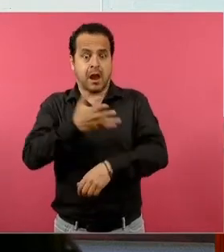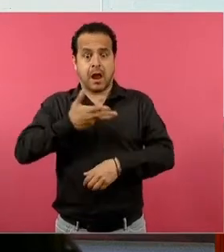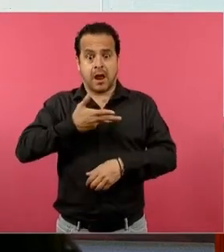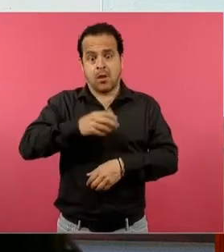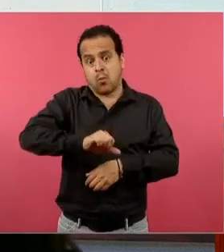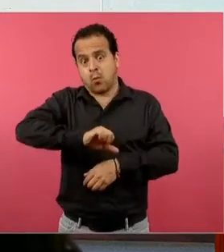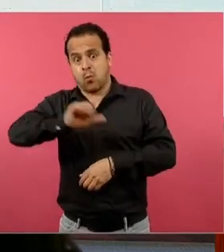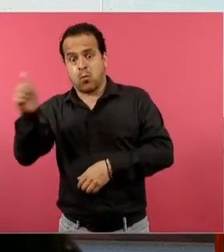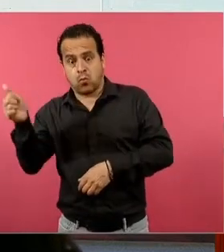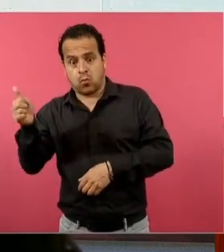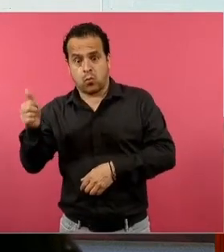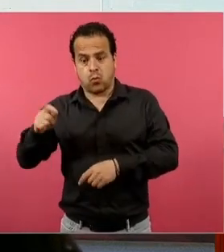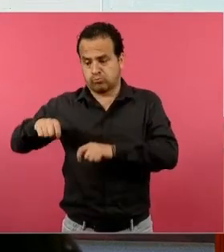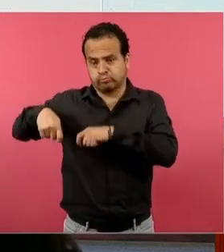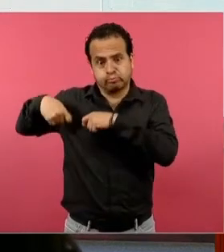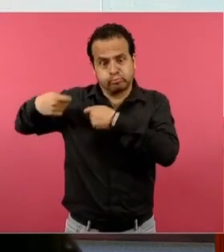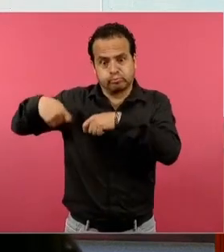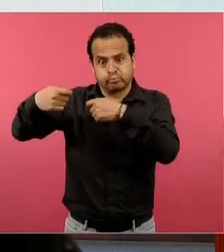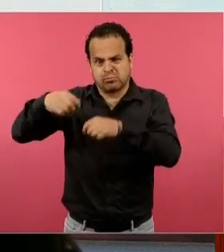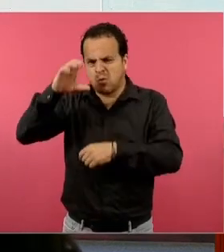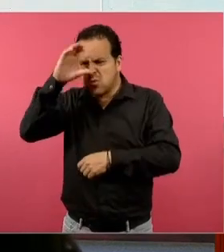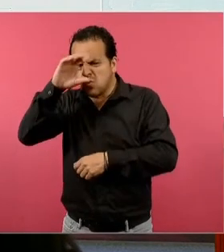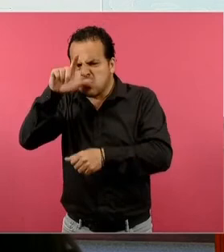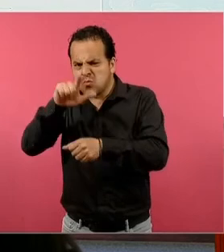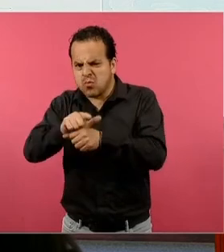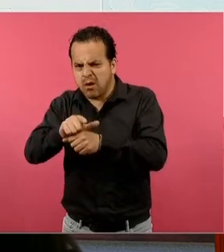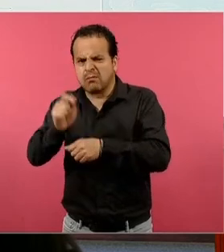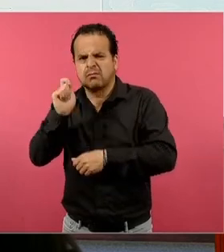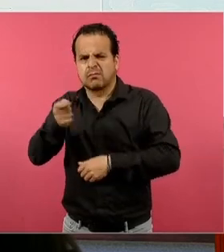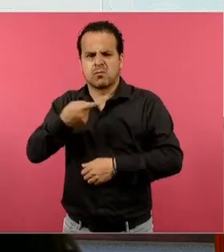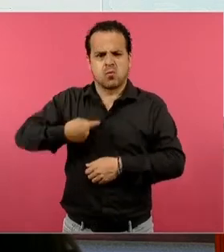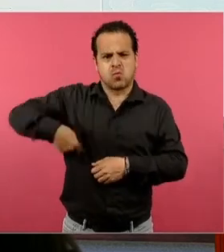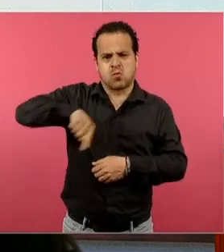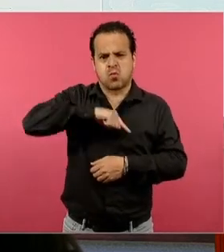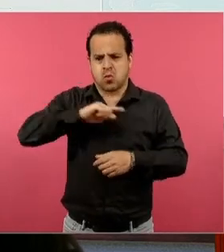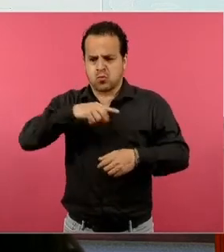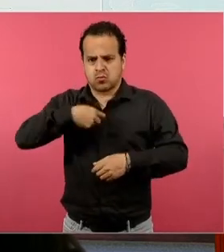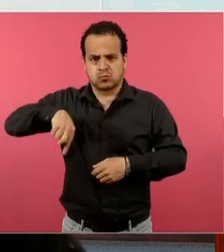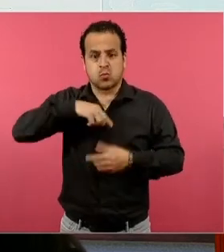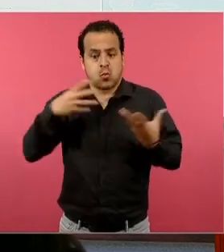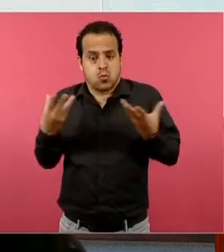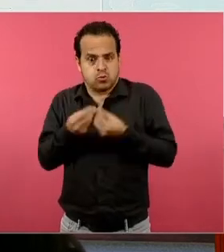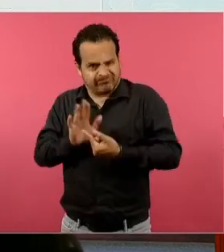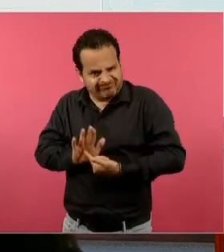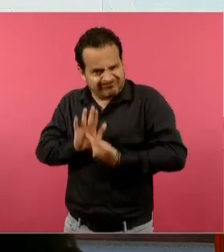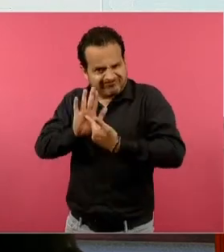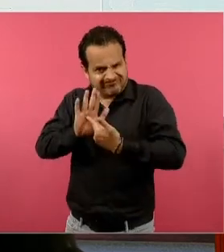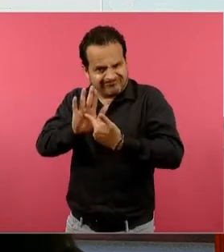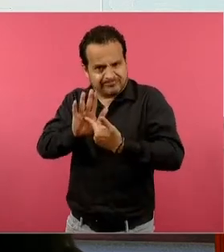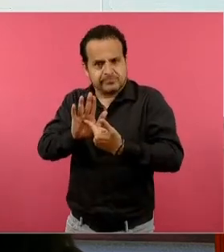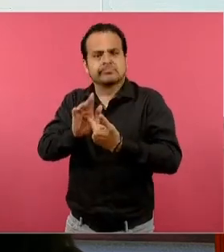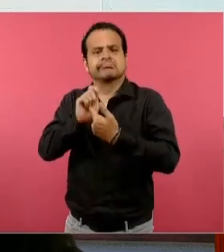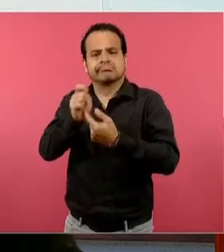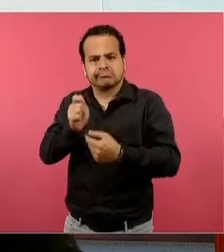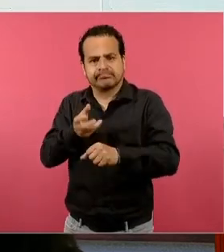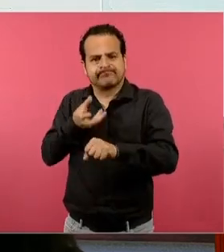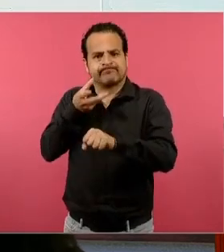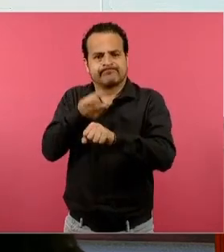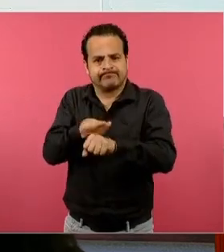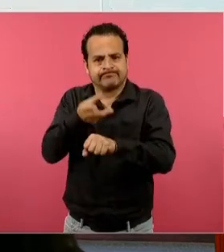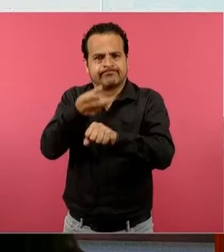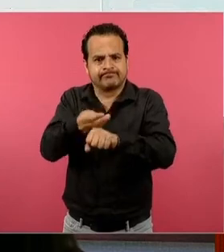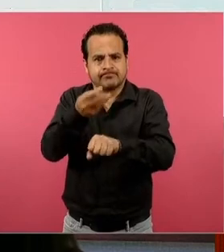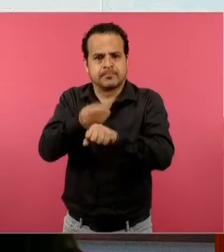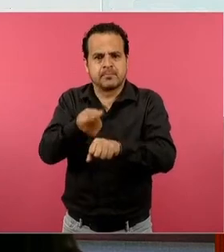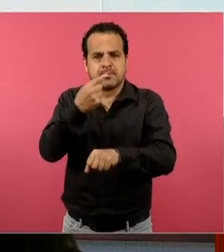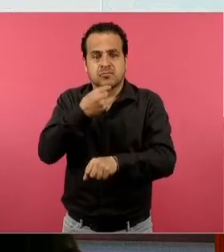muy útil, tanto para padres como para maestros, para poder abordar o complementar y enriquecer los elementos que nos hacen falta